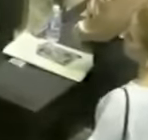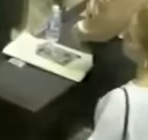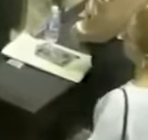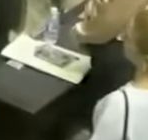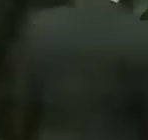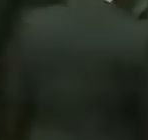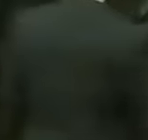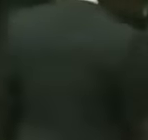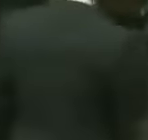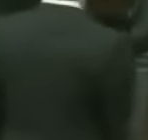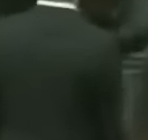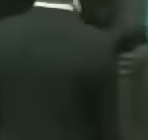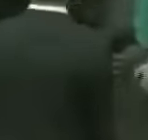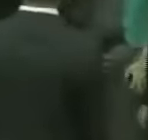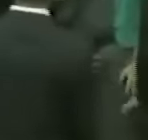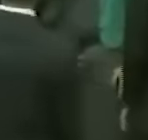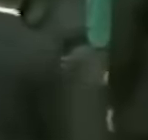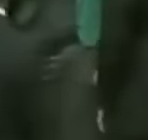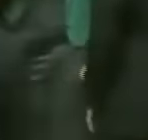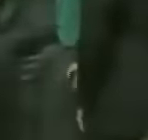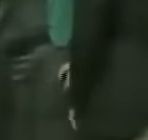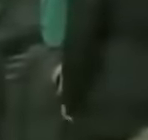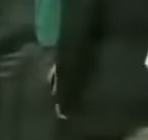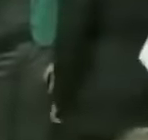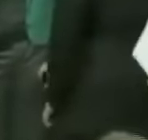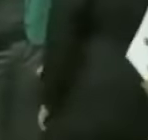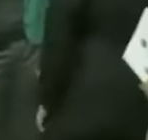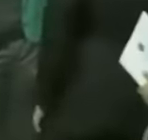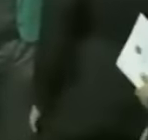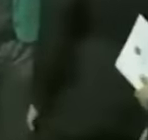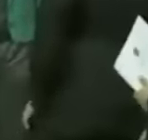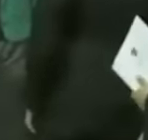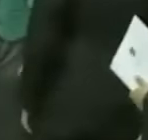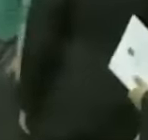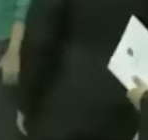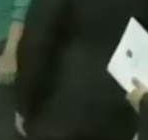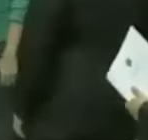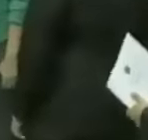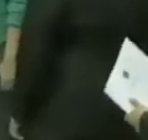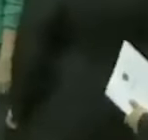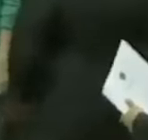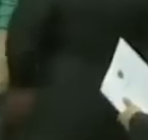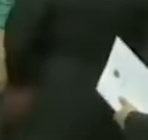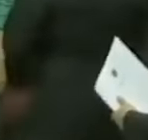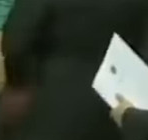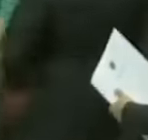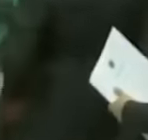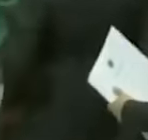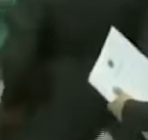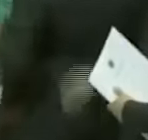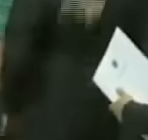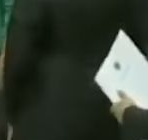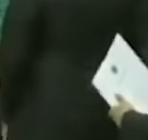quien también lo acompaña en este grupo de diputados que se están incorporando.